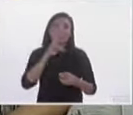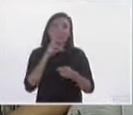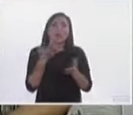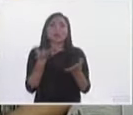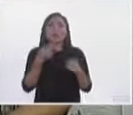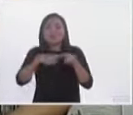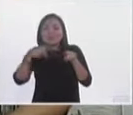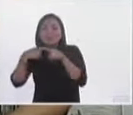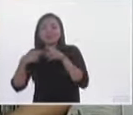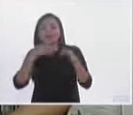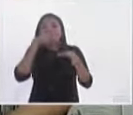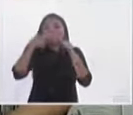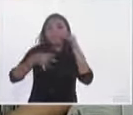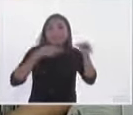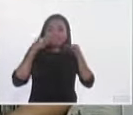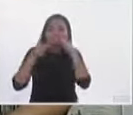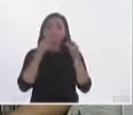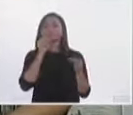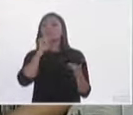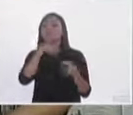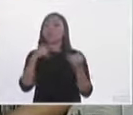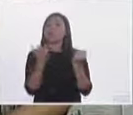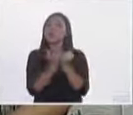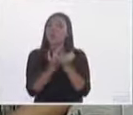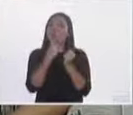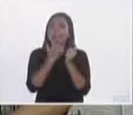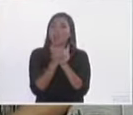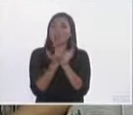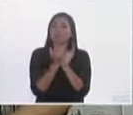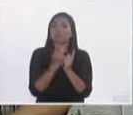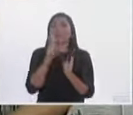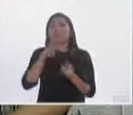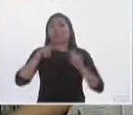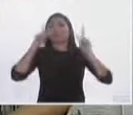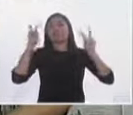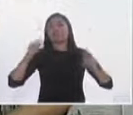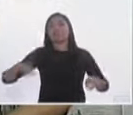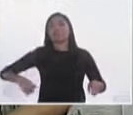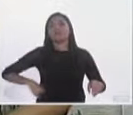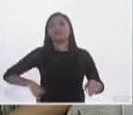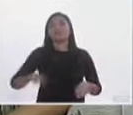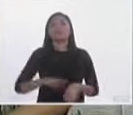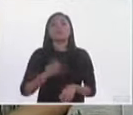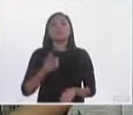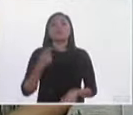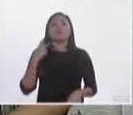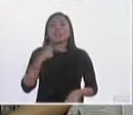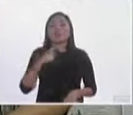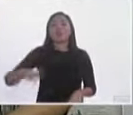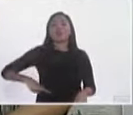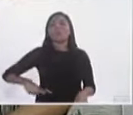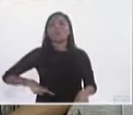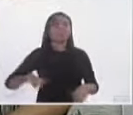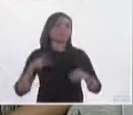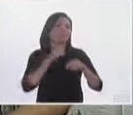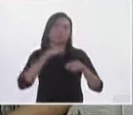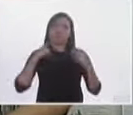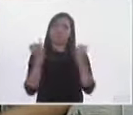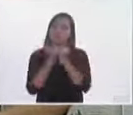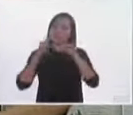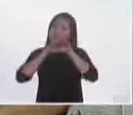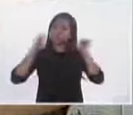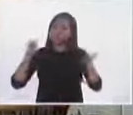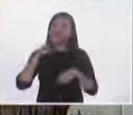promocionales, que también incluye un libro con un tema interesante de la razón de Estado al gobierno democrático. Así que marque 30 30